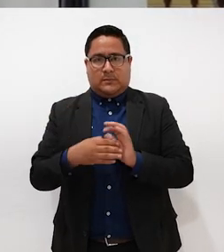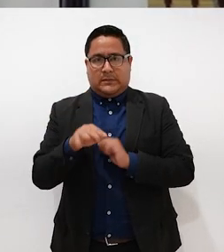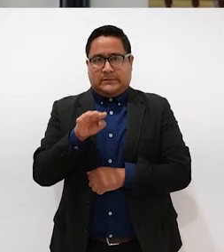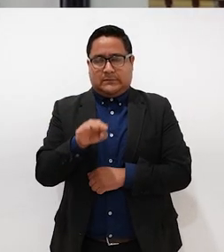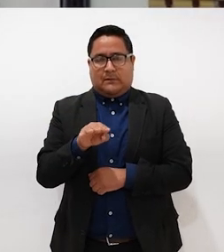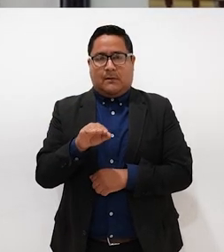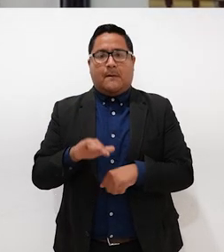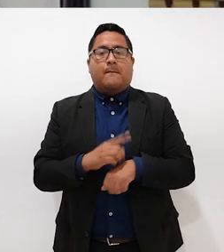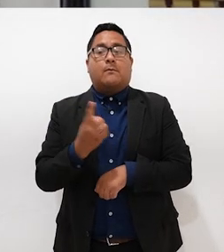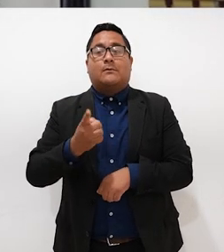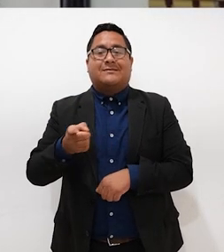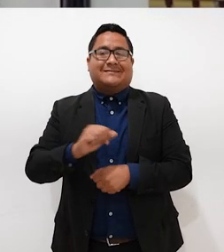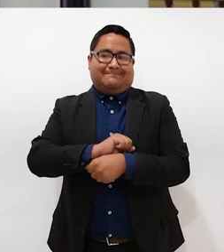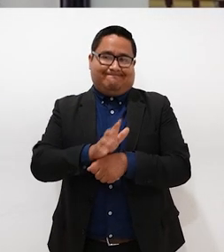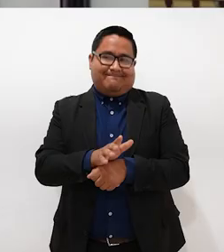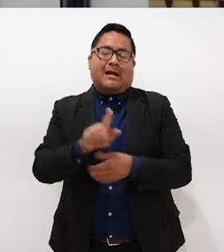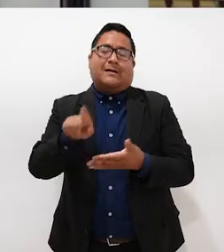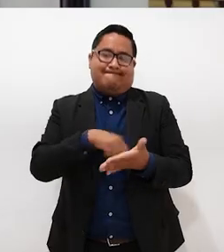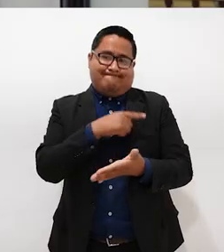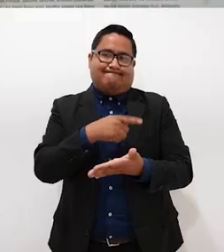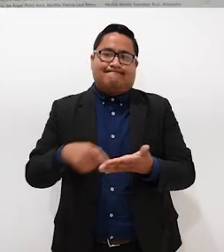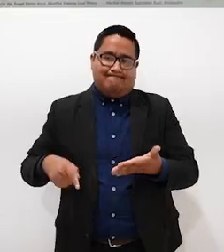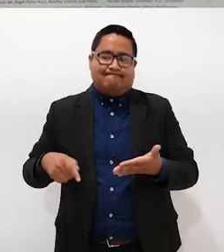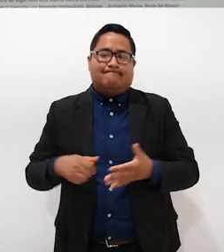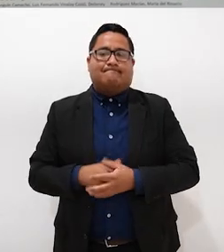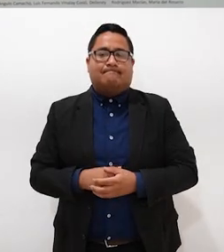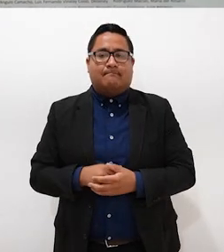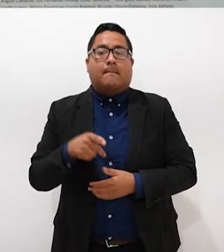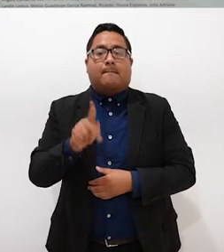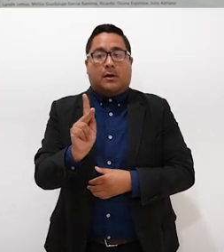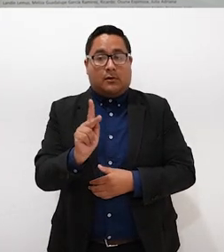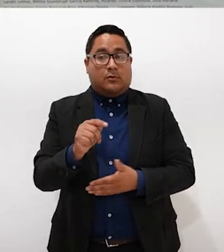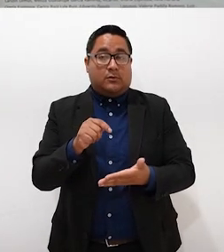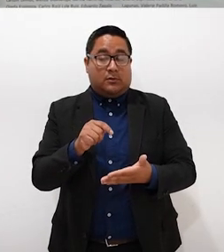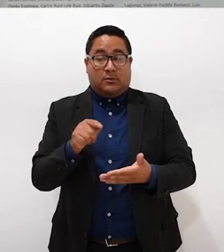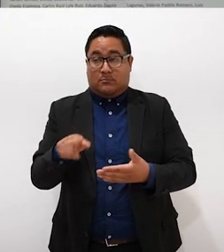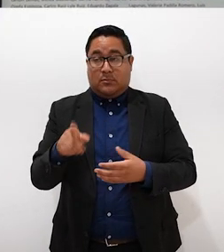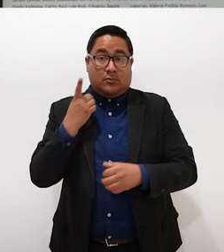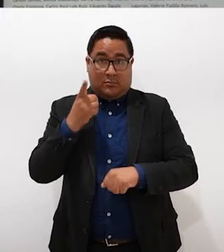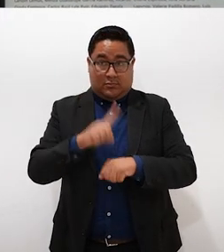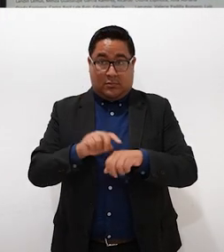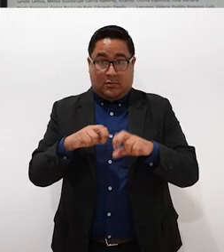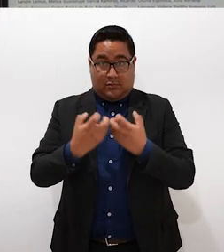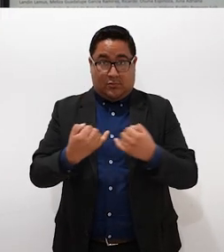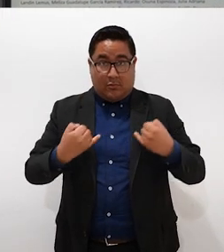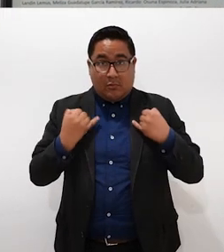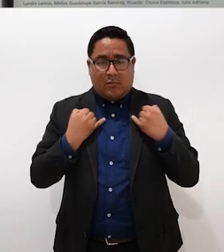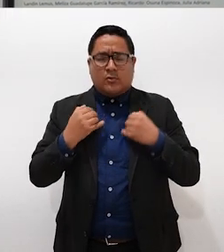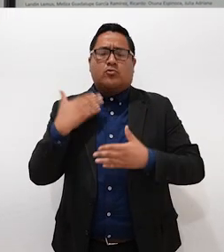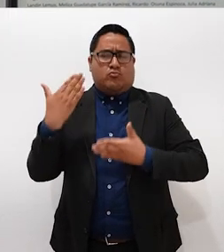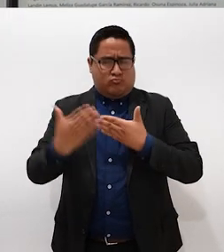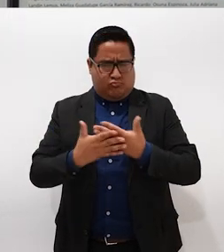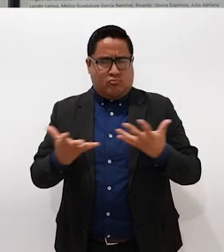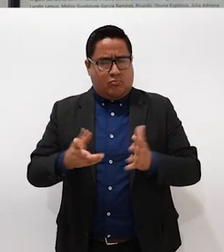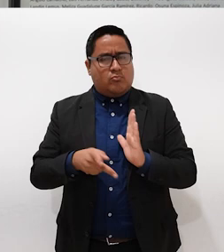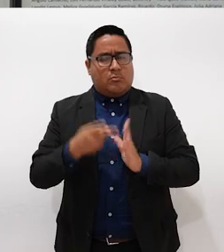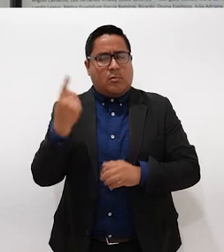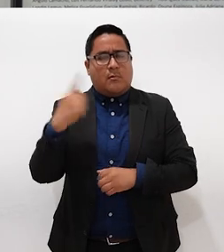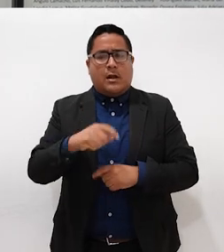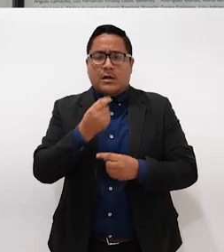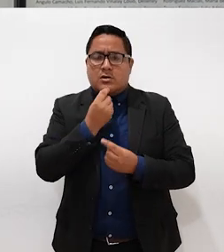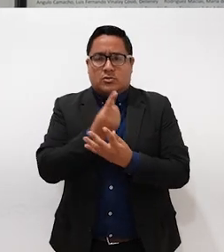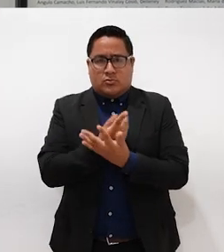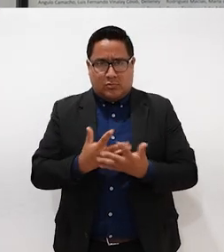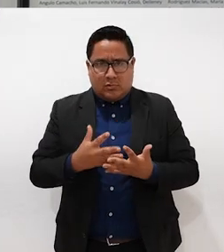2019 debido a la pandemia se suspendió, pero tiene que realizarse nuevamente para que los niños